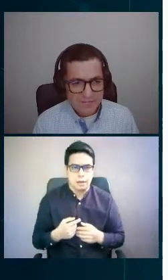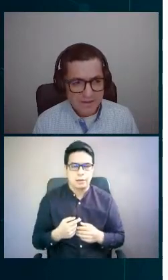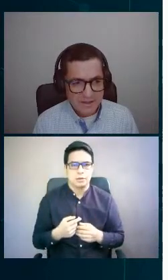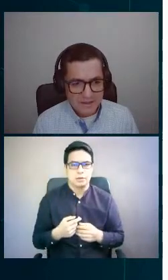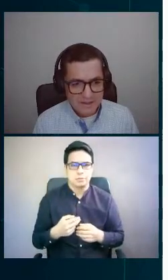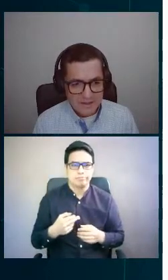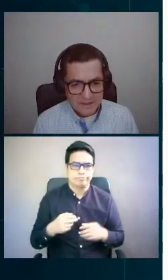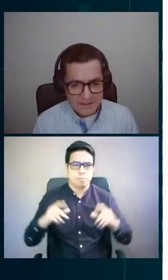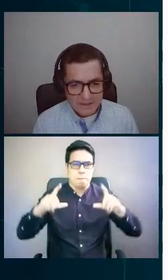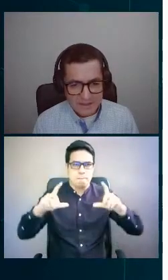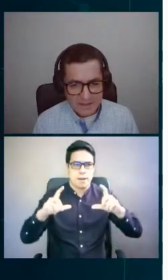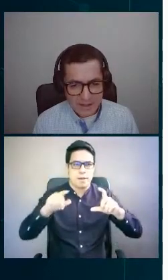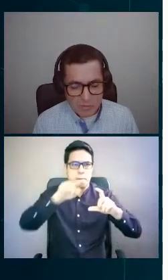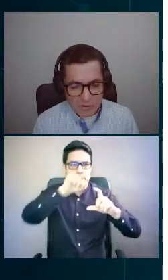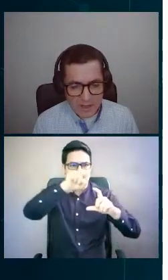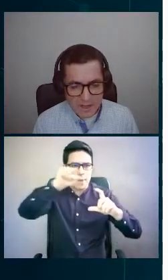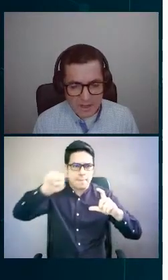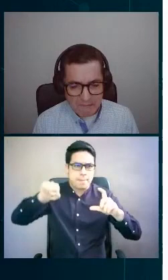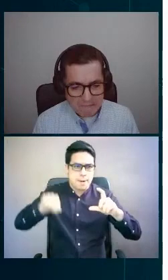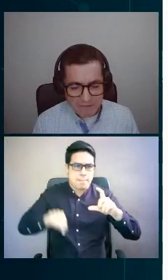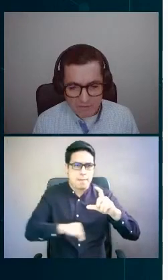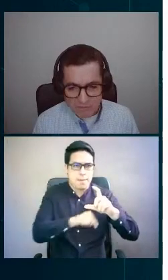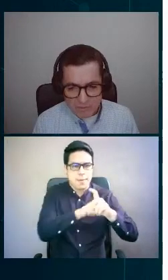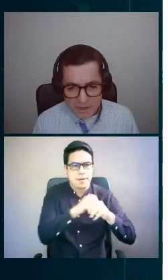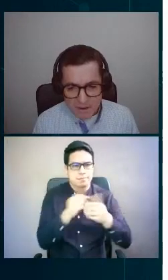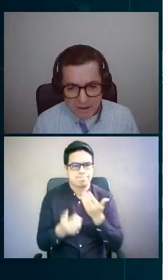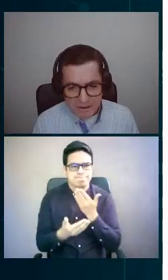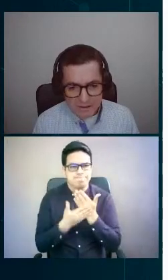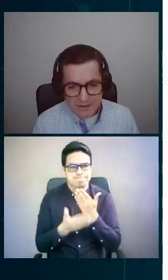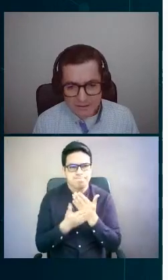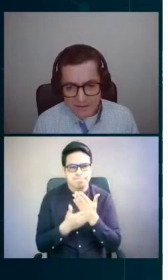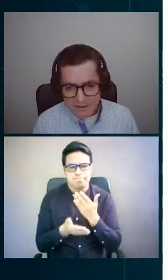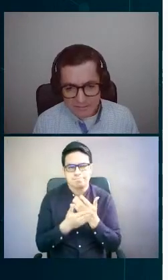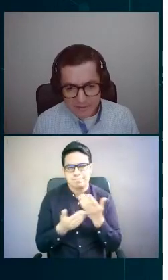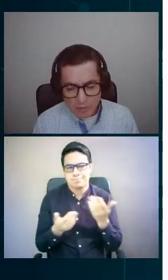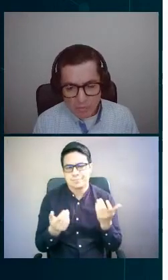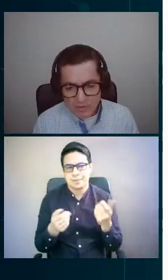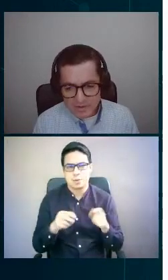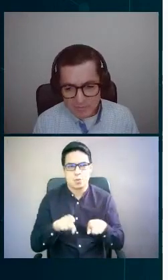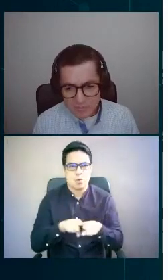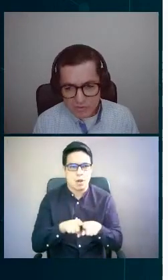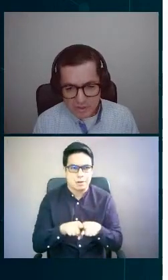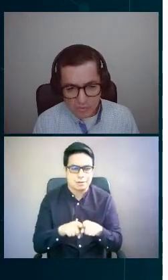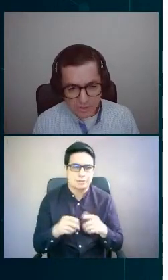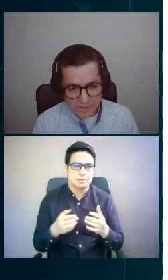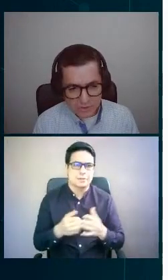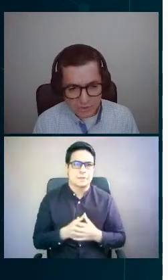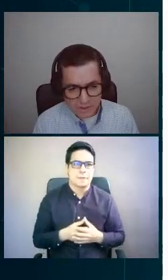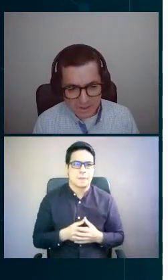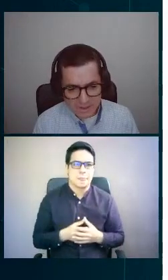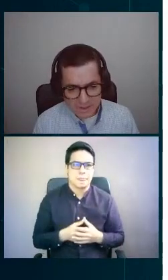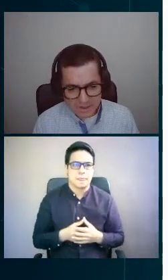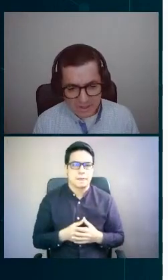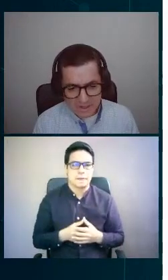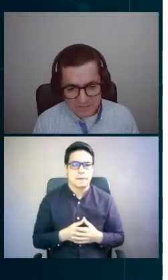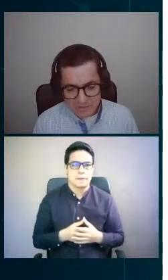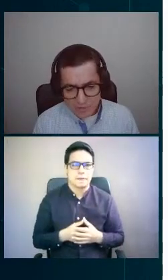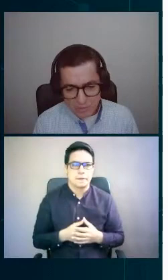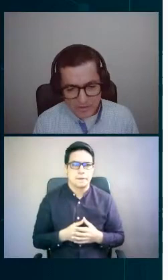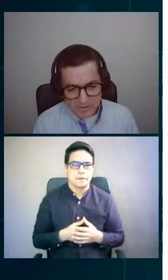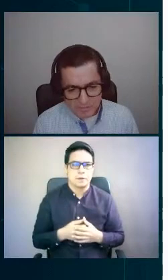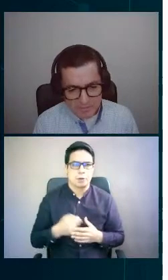gráfica que da una imagen de cómo estamos en cuanto a